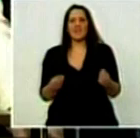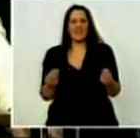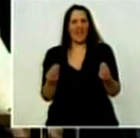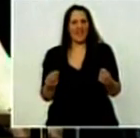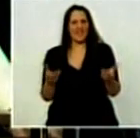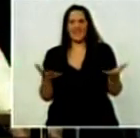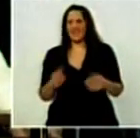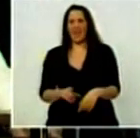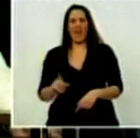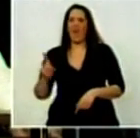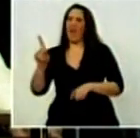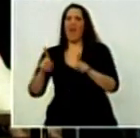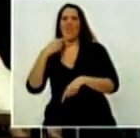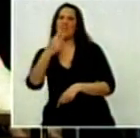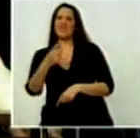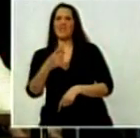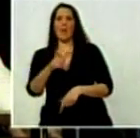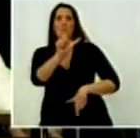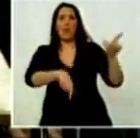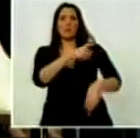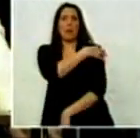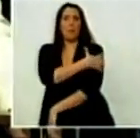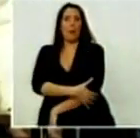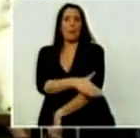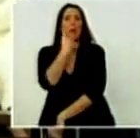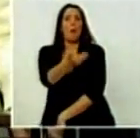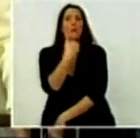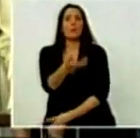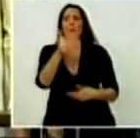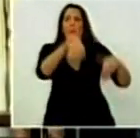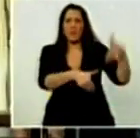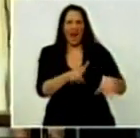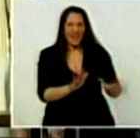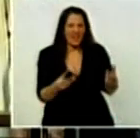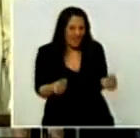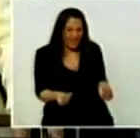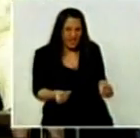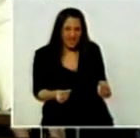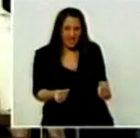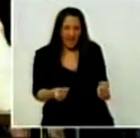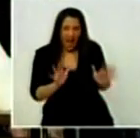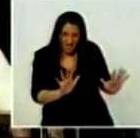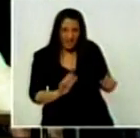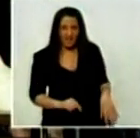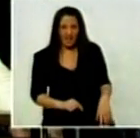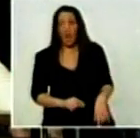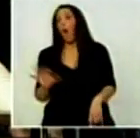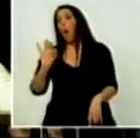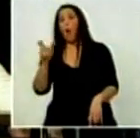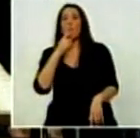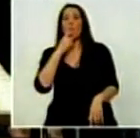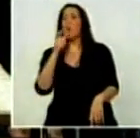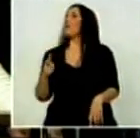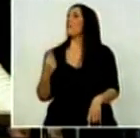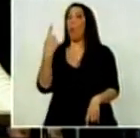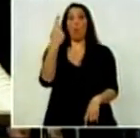de decir que los pobres no saben votar? ¿Qué es esto, compatriotas, de que alguien que ha tenido